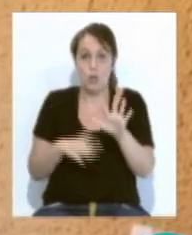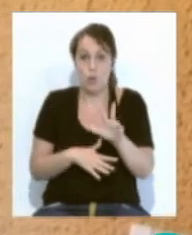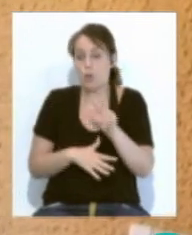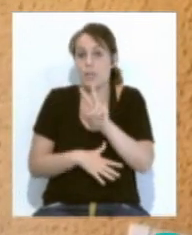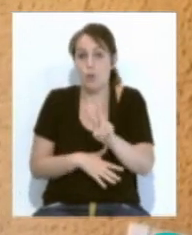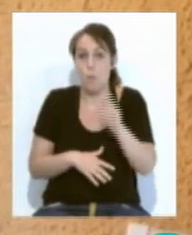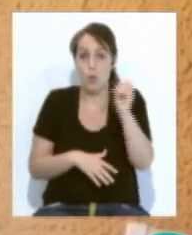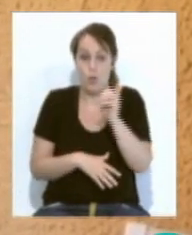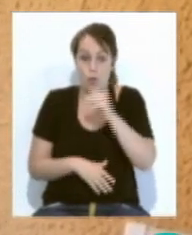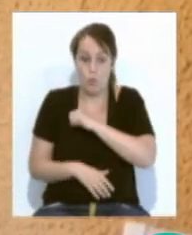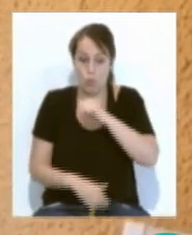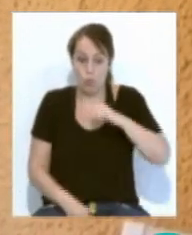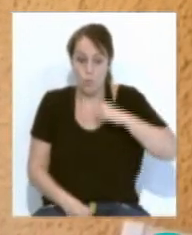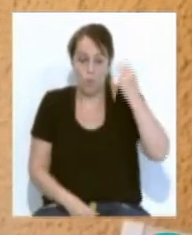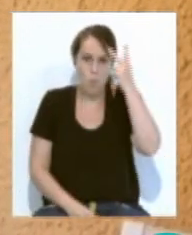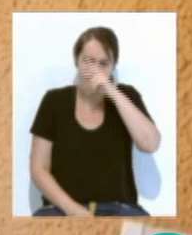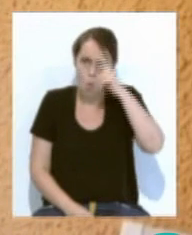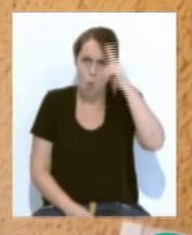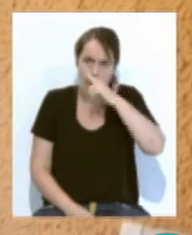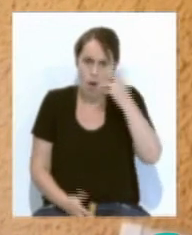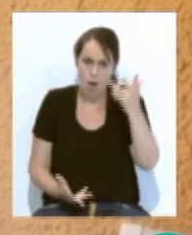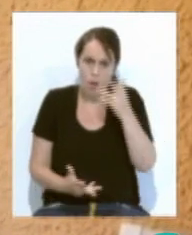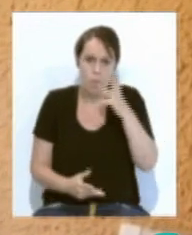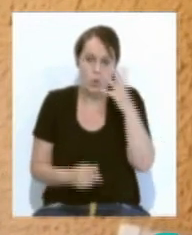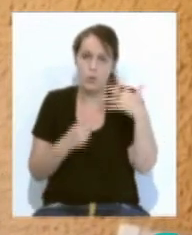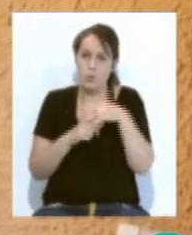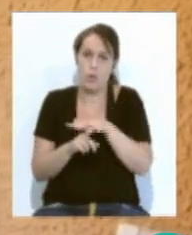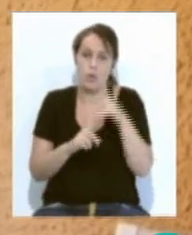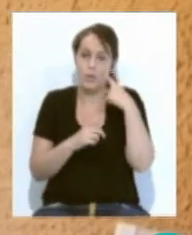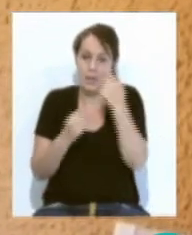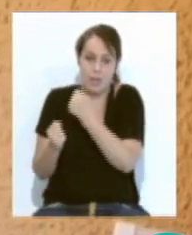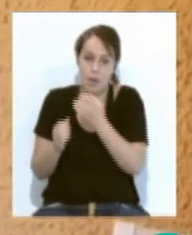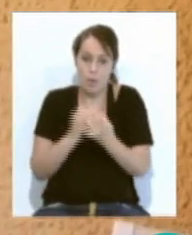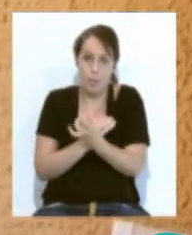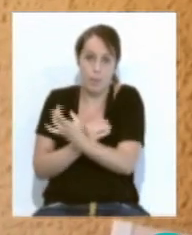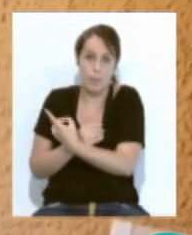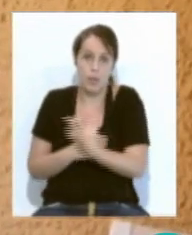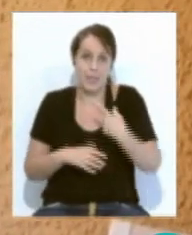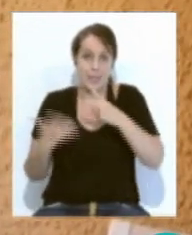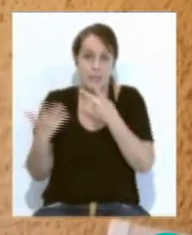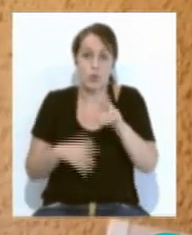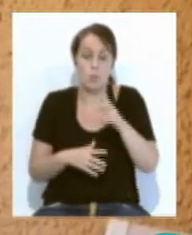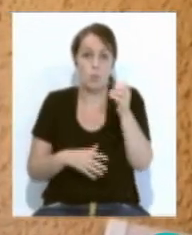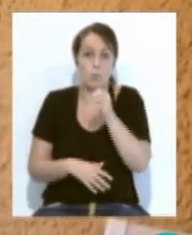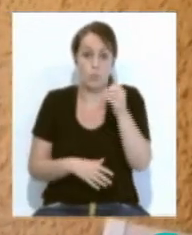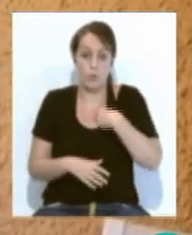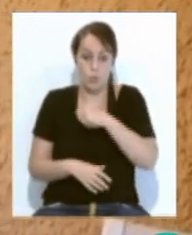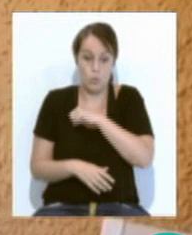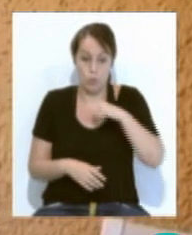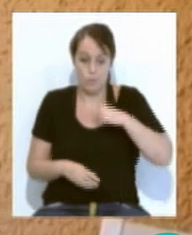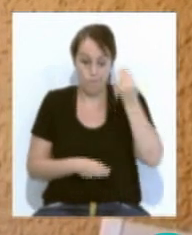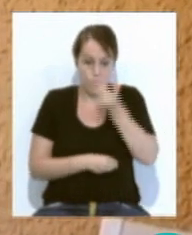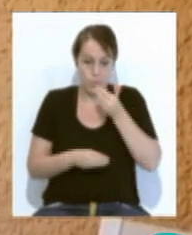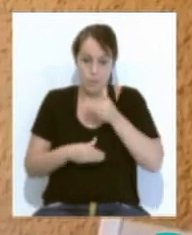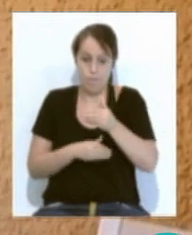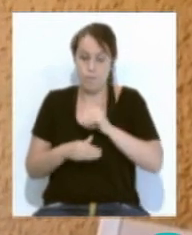de los autónomos están muy preocupados ante la situación sanitaria, ante los rebrotes. El 72% de los autónomos prevén cerrar o tener que